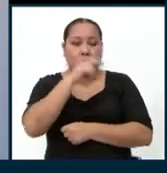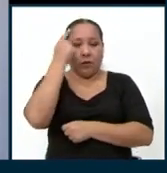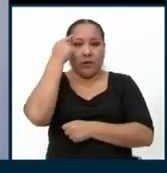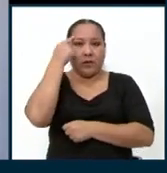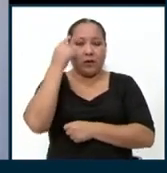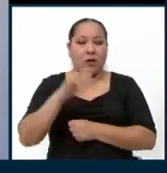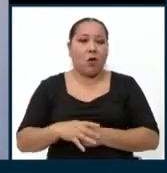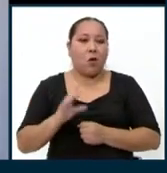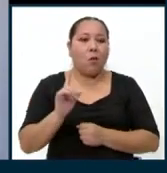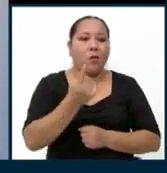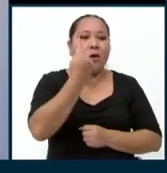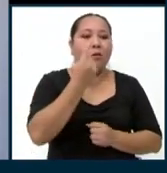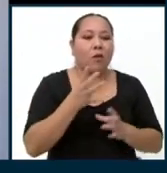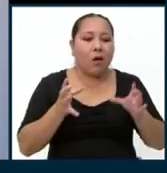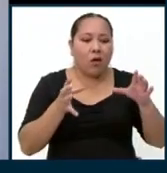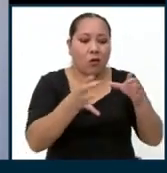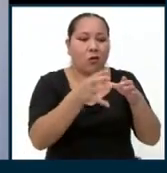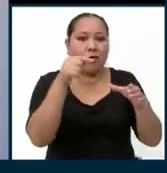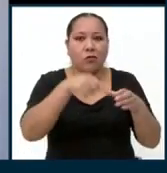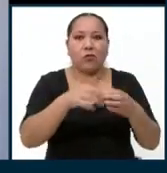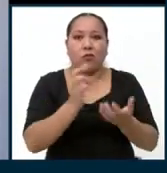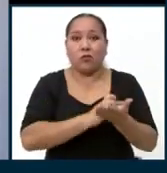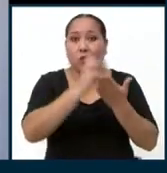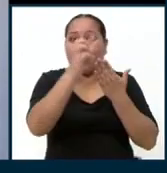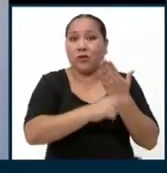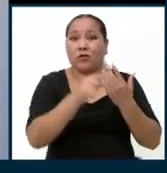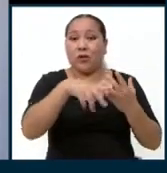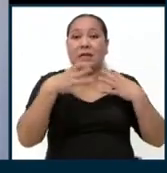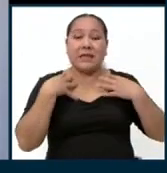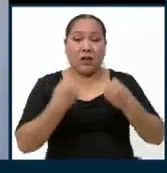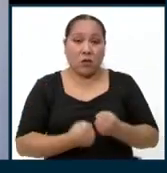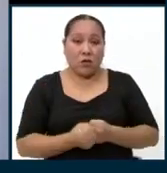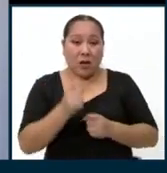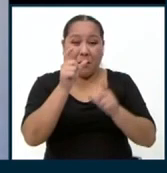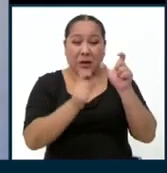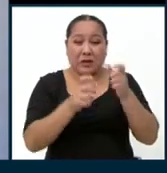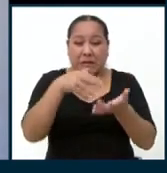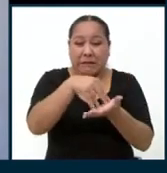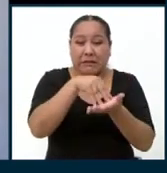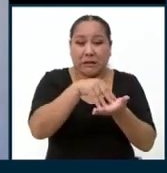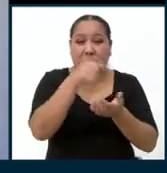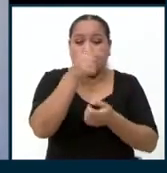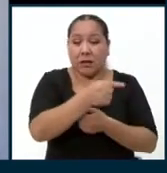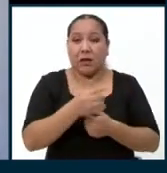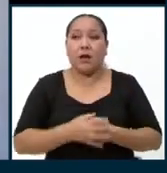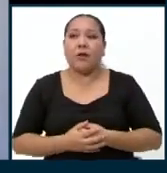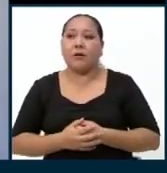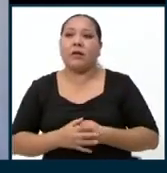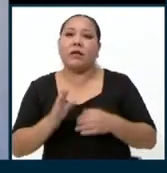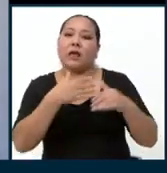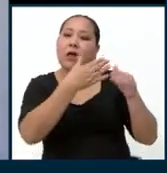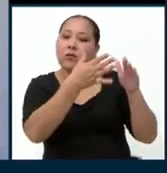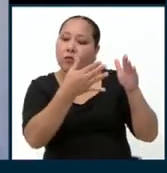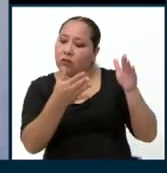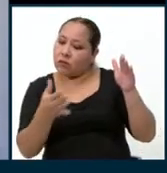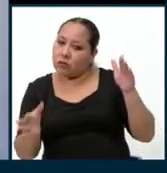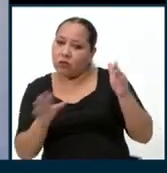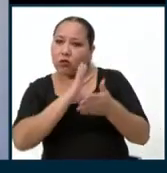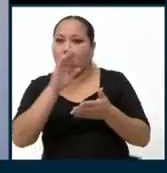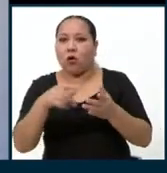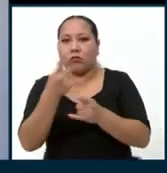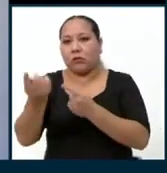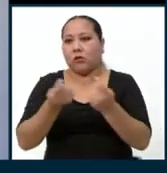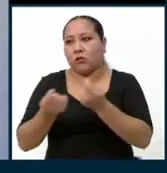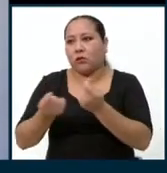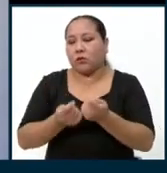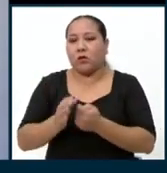en primer lugar deben estar los profesionales de salud, las personas más vulnerables y, bueno, después ya todo el personal administrativo